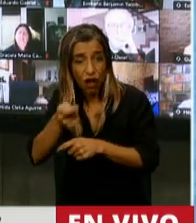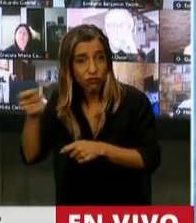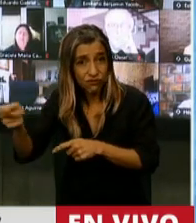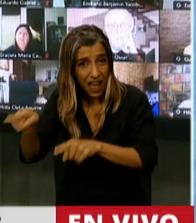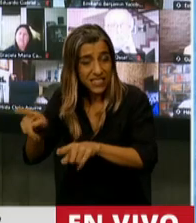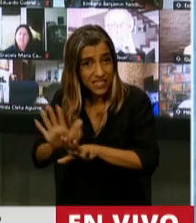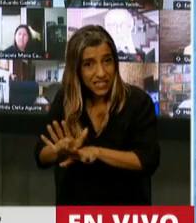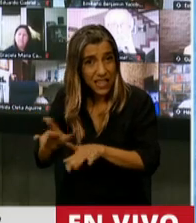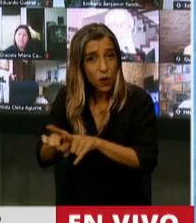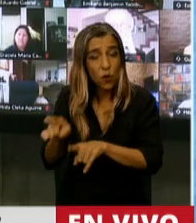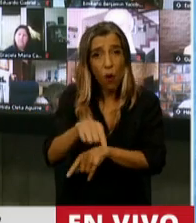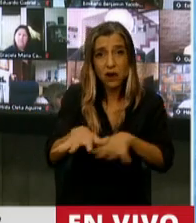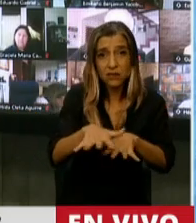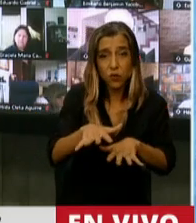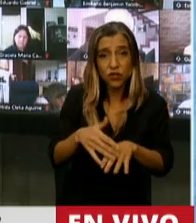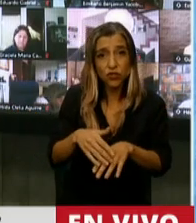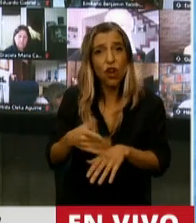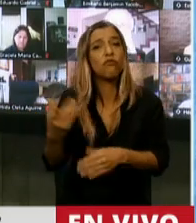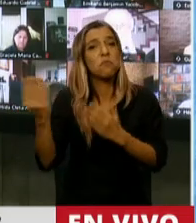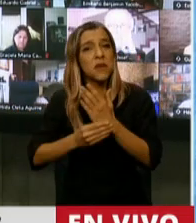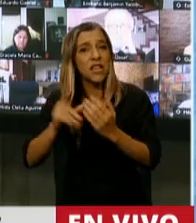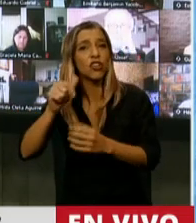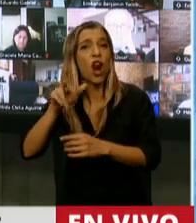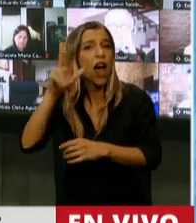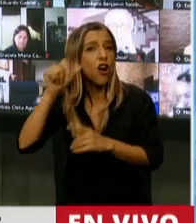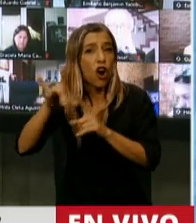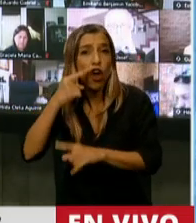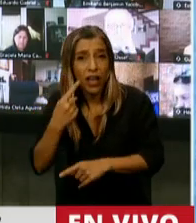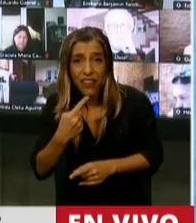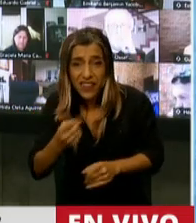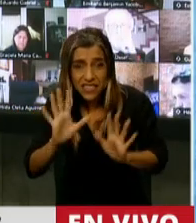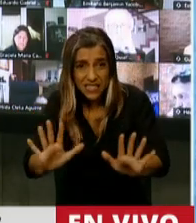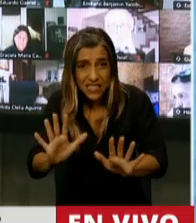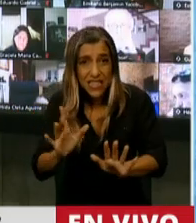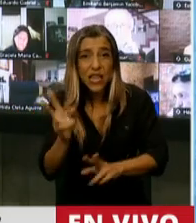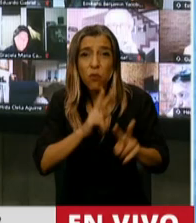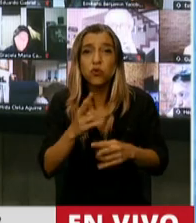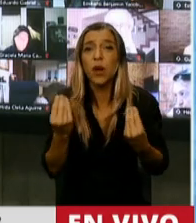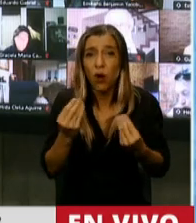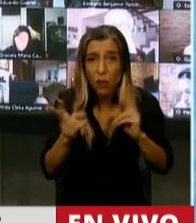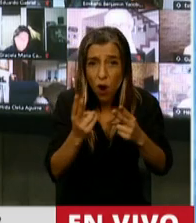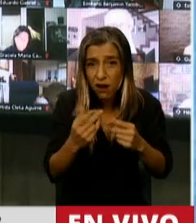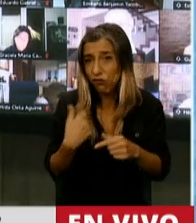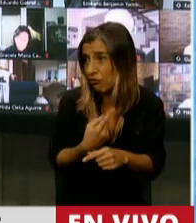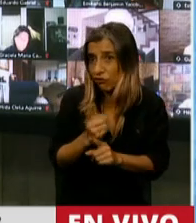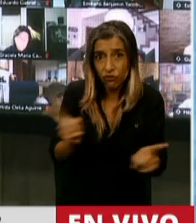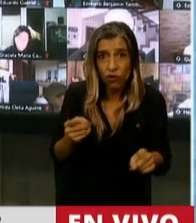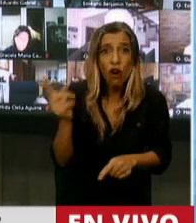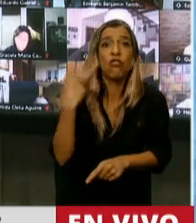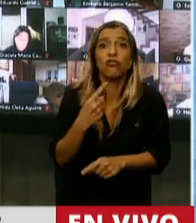el Ministro Larroque que organizaciones que estamos apoyando buscamos sus muertos. Lo que buscamos es que esas familias tengan un techo